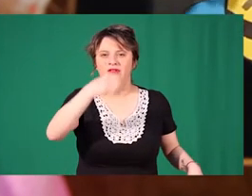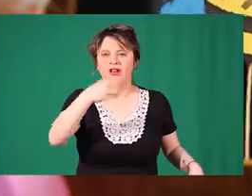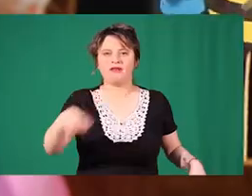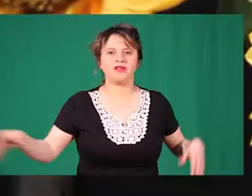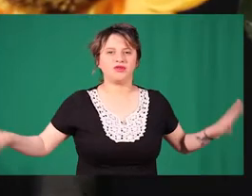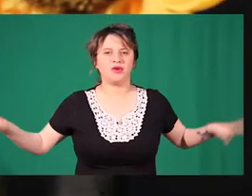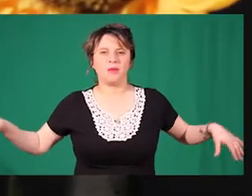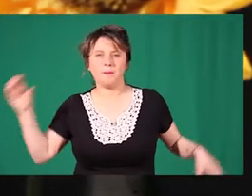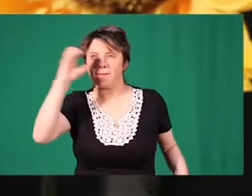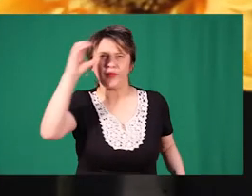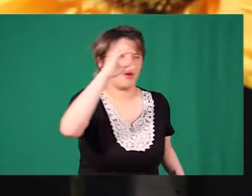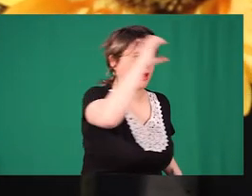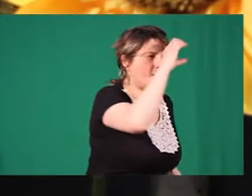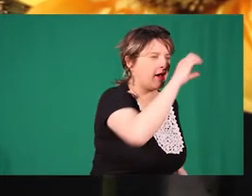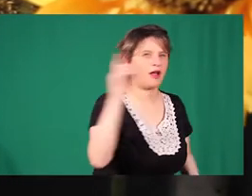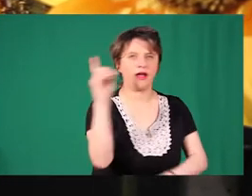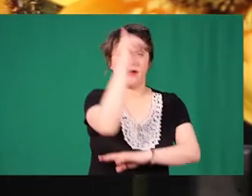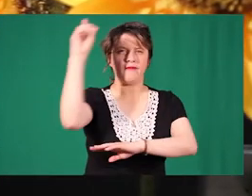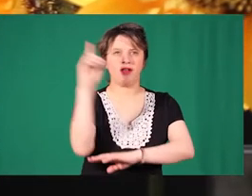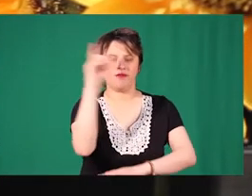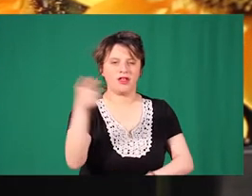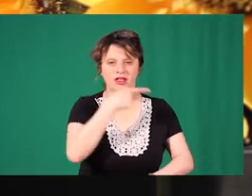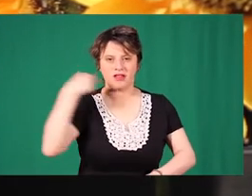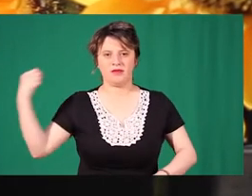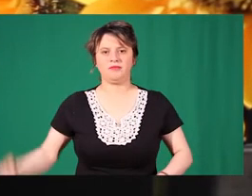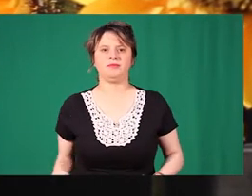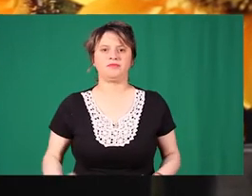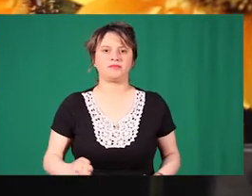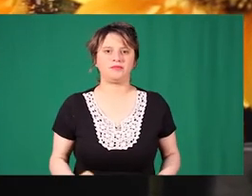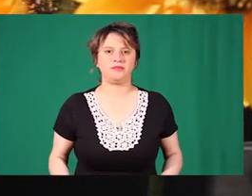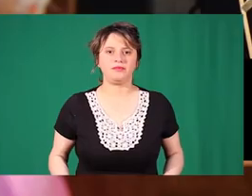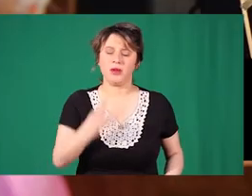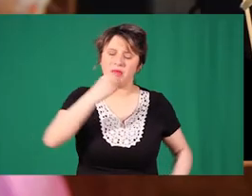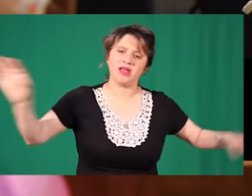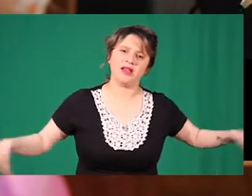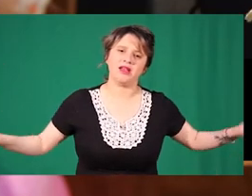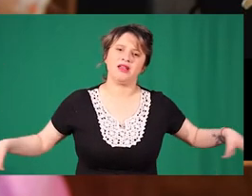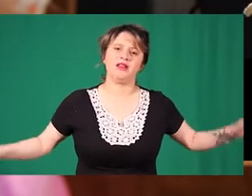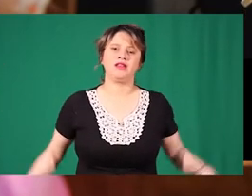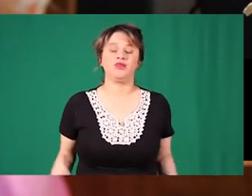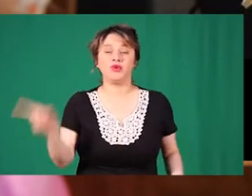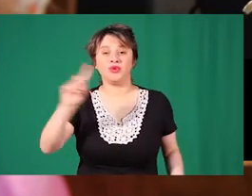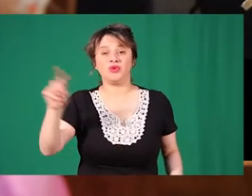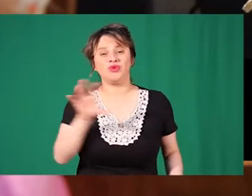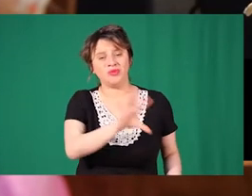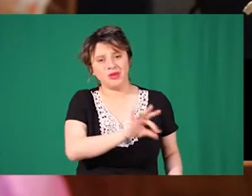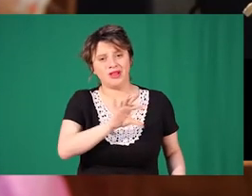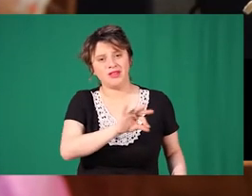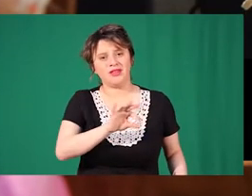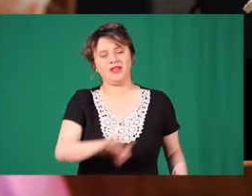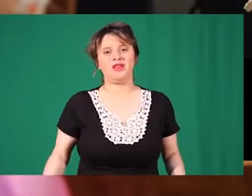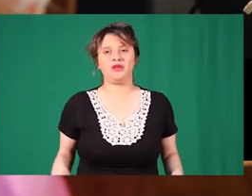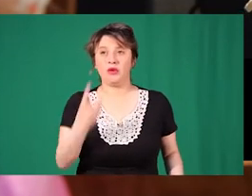Solo revoloteaba tratando de ver Dónde venía la voz de la abejita ¡Pajarito! ¡No me hagas daño!